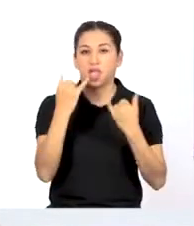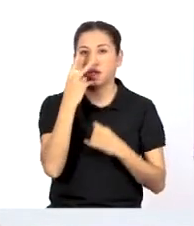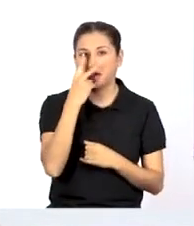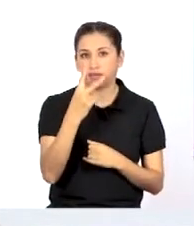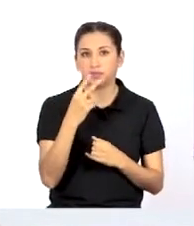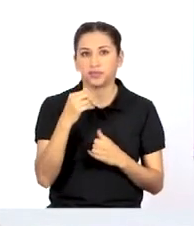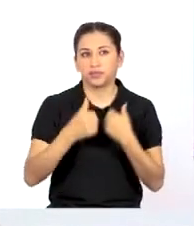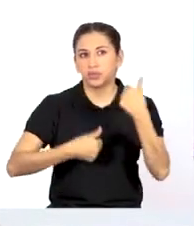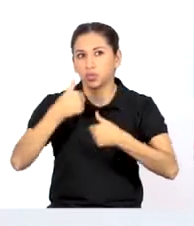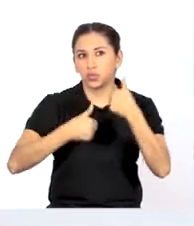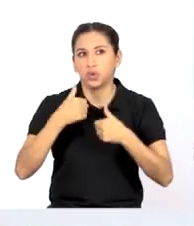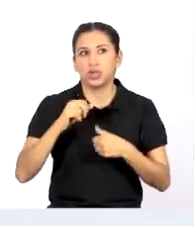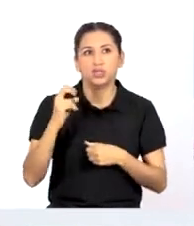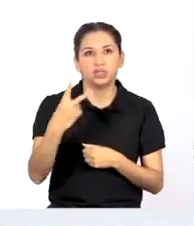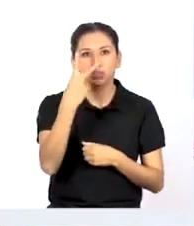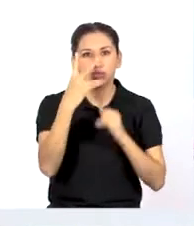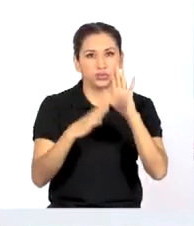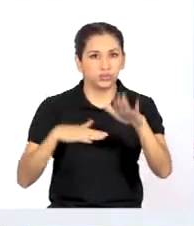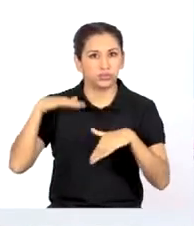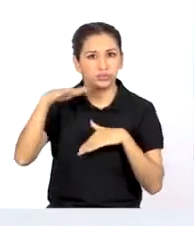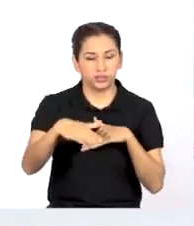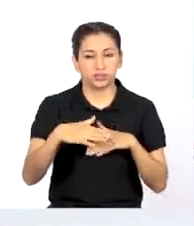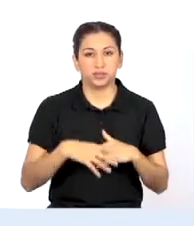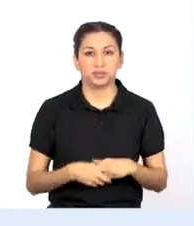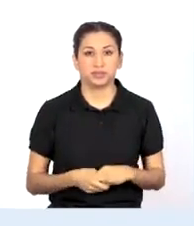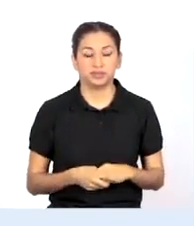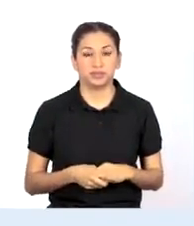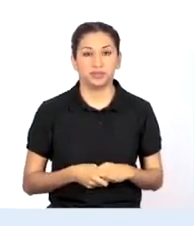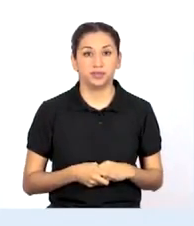Veamos ahora cuál es el segundo paso.